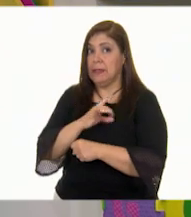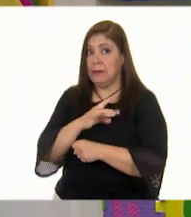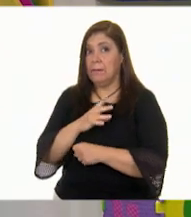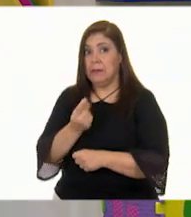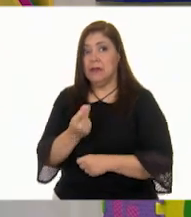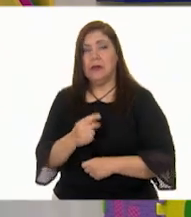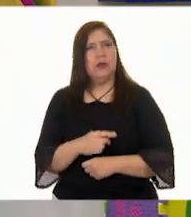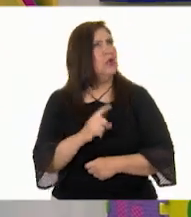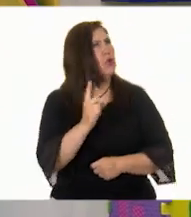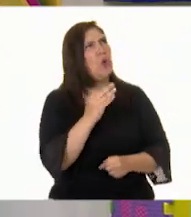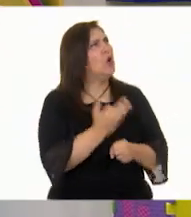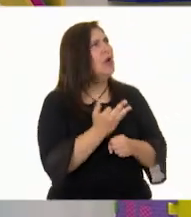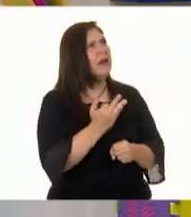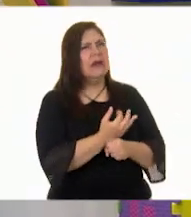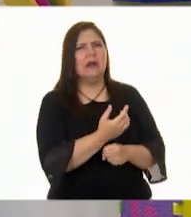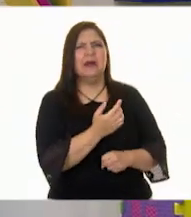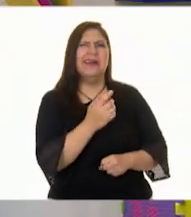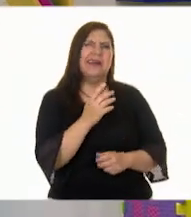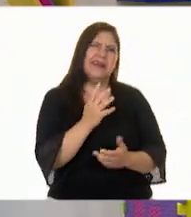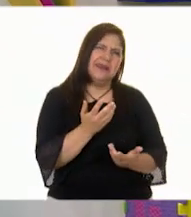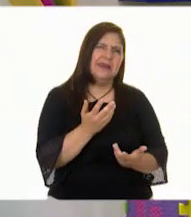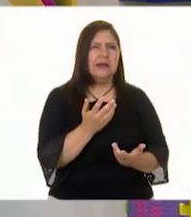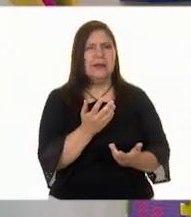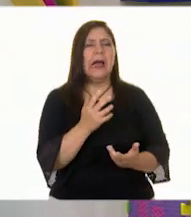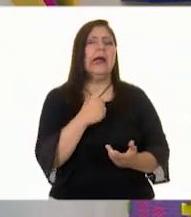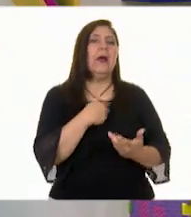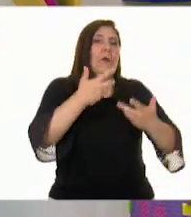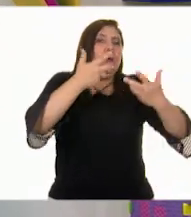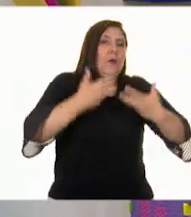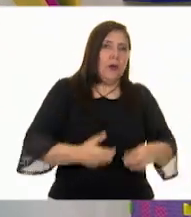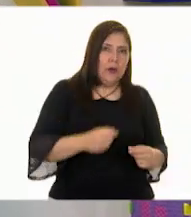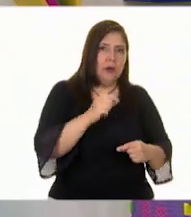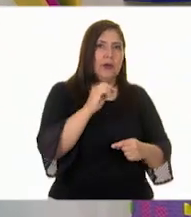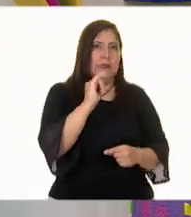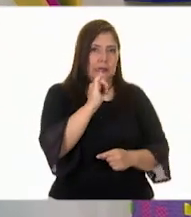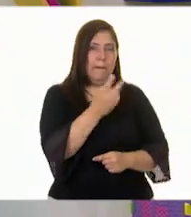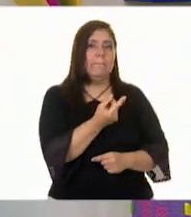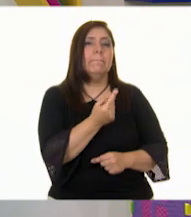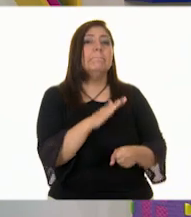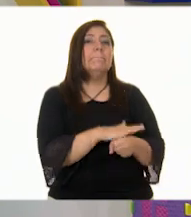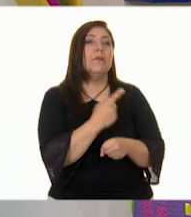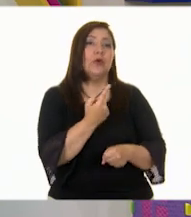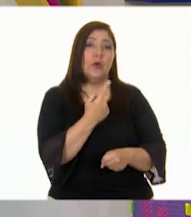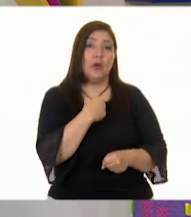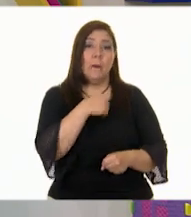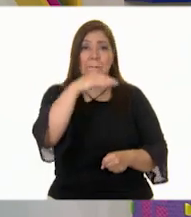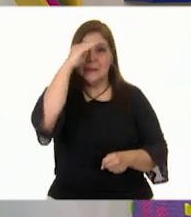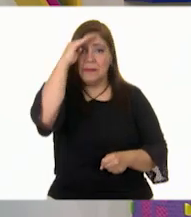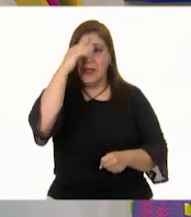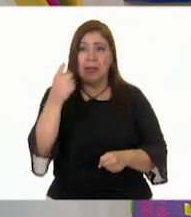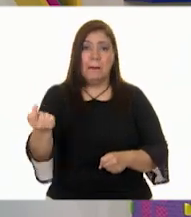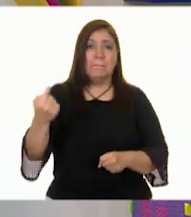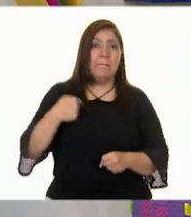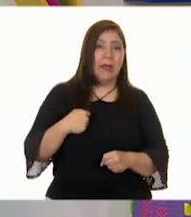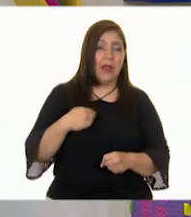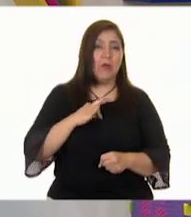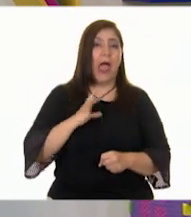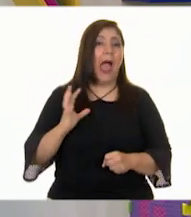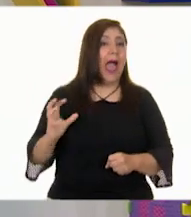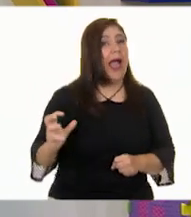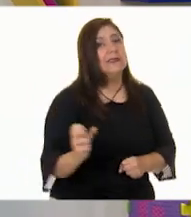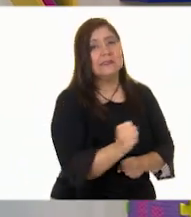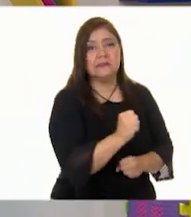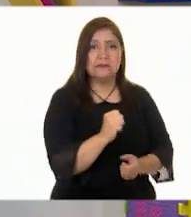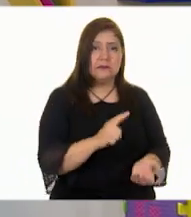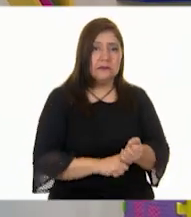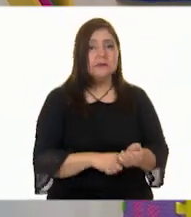Pues la verdad es que no, Maestra Eli. Digamos que el susto que me dio el perro fue porque pensé que me iba a morder. Pero pues nada